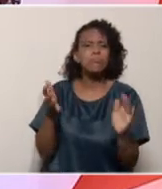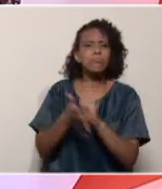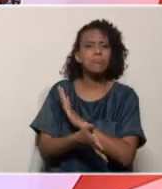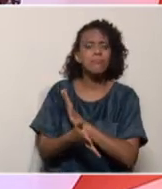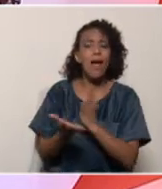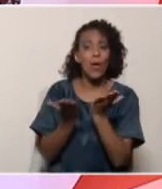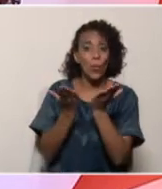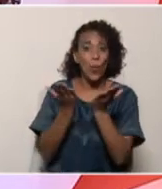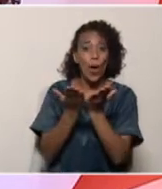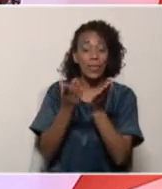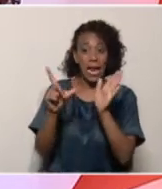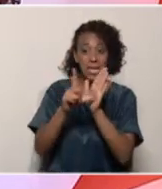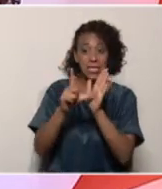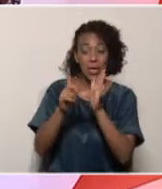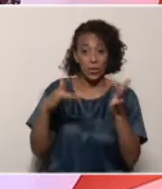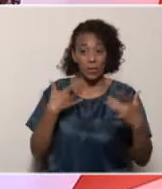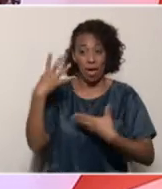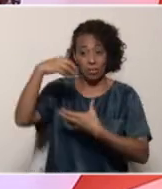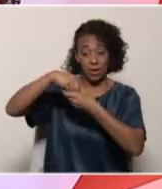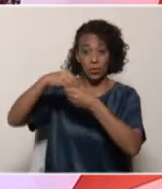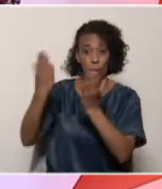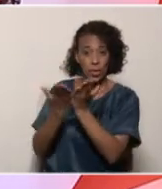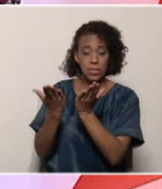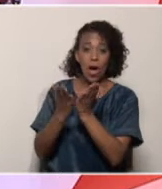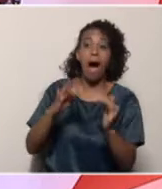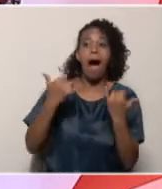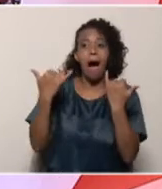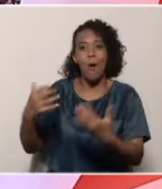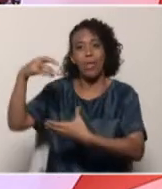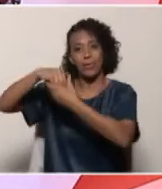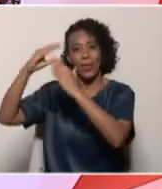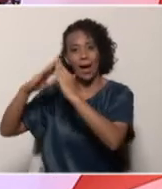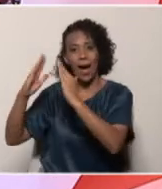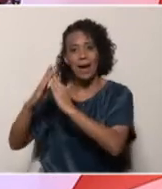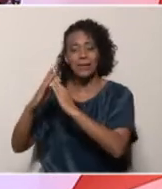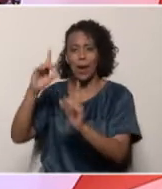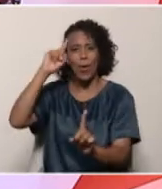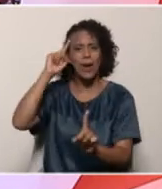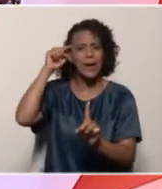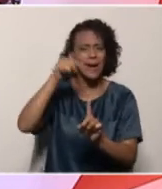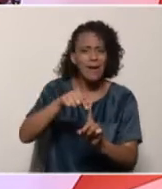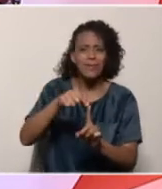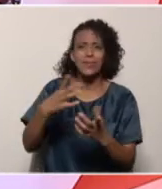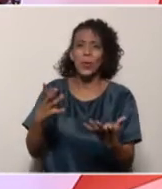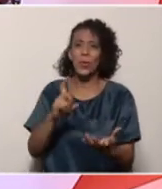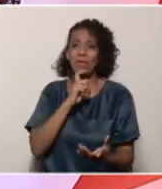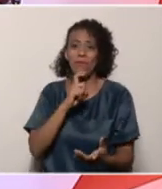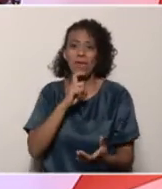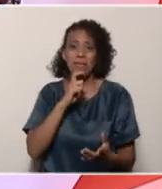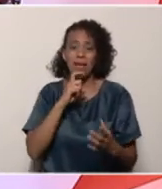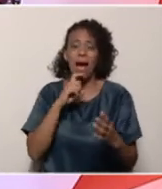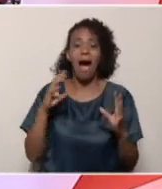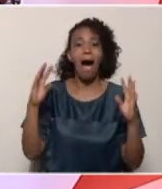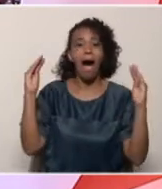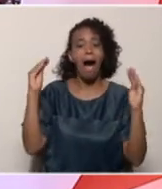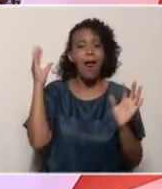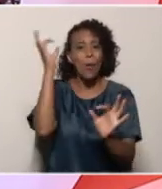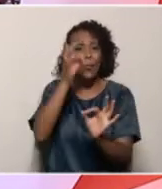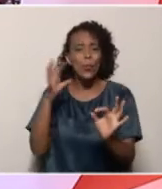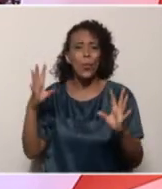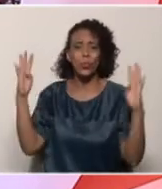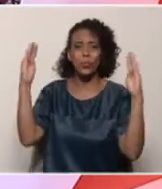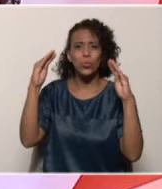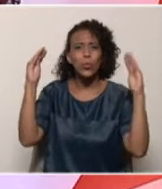actividades escolares y bueno en esto más o menos acerca de lo que son los retos lo que son los congresos pedagógicos las